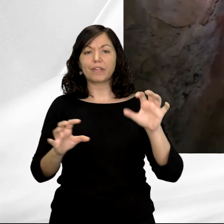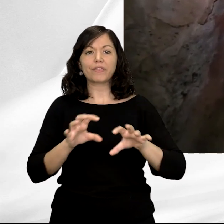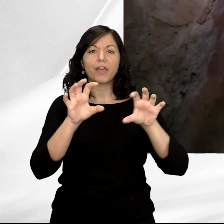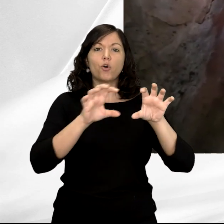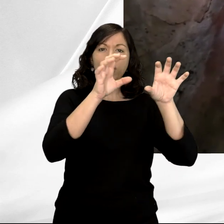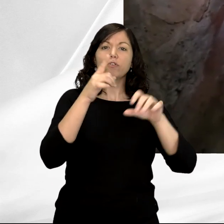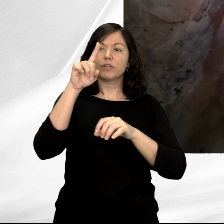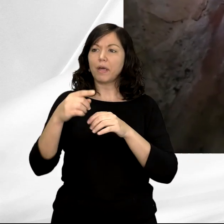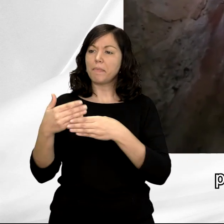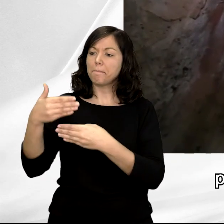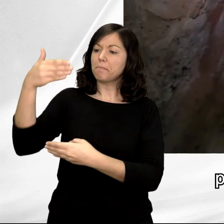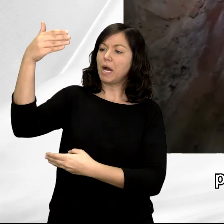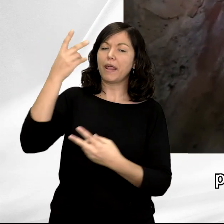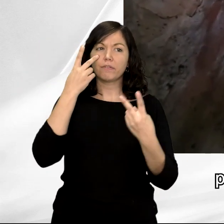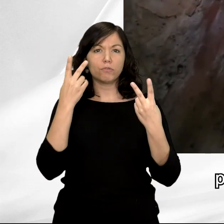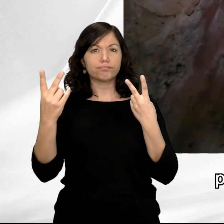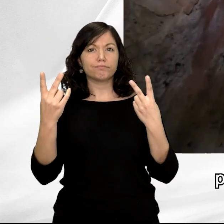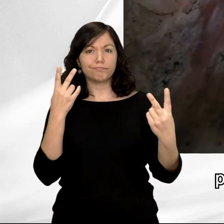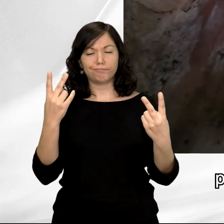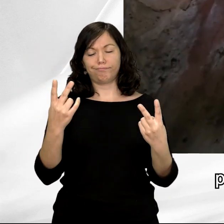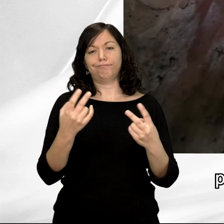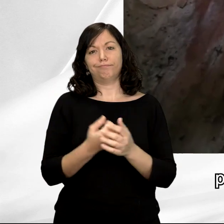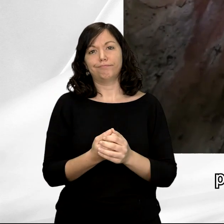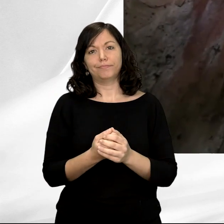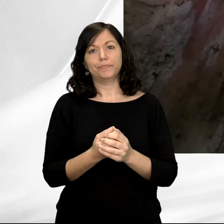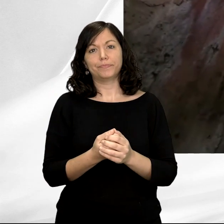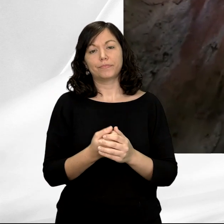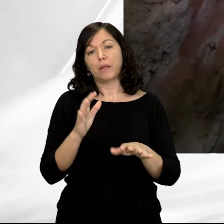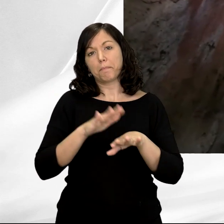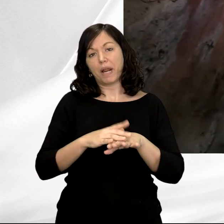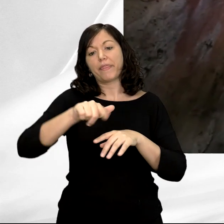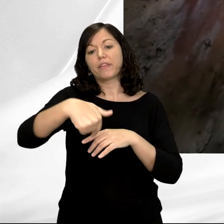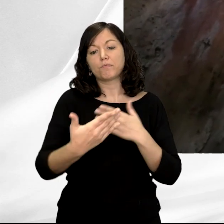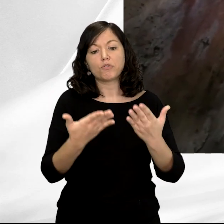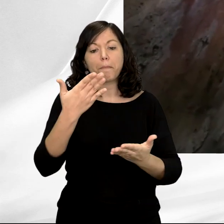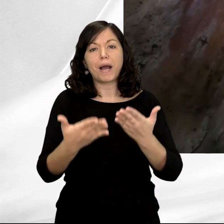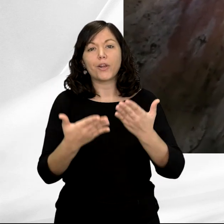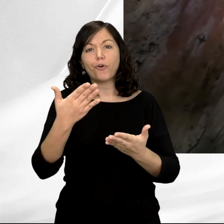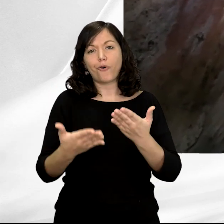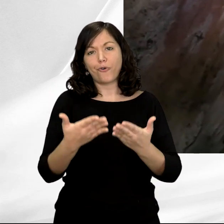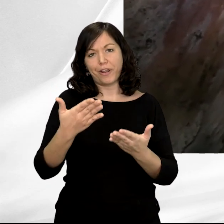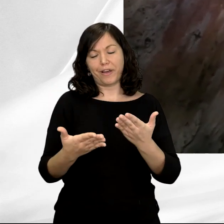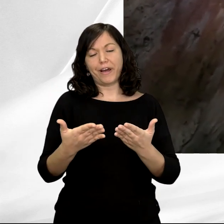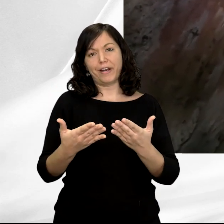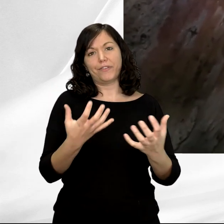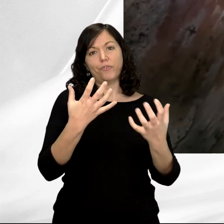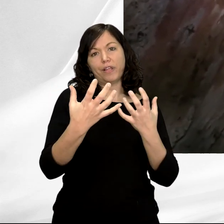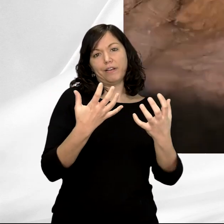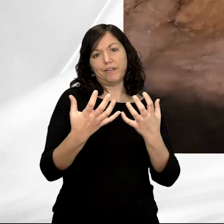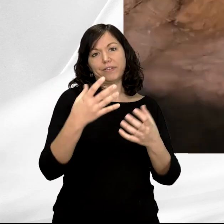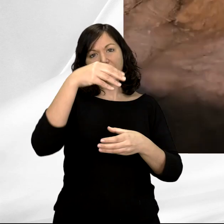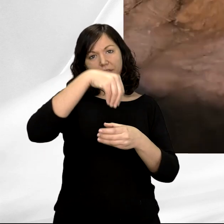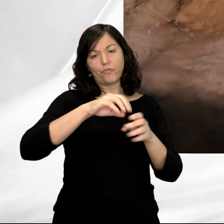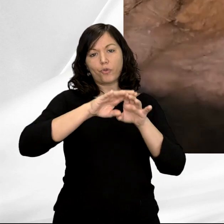y lo que está en la pared, pudiendo establecer esas correspondencias coreológicas a la hora de valorar la antigüedad que pueda tener el arte de la cueva.